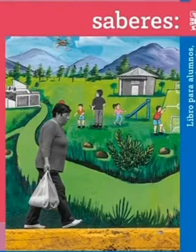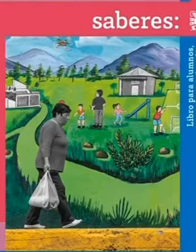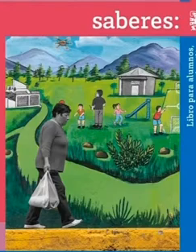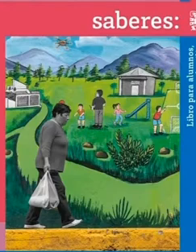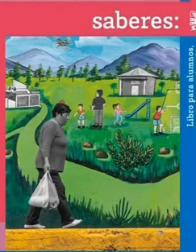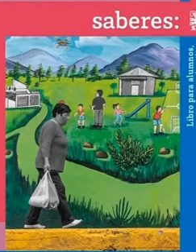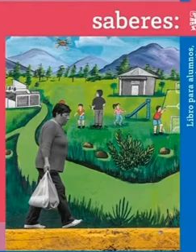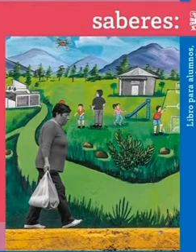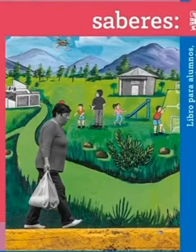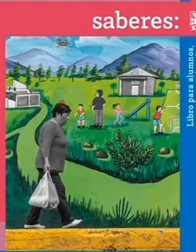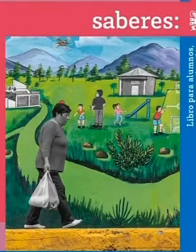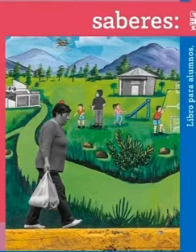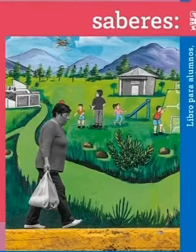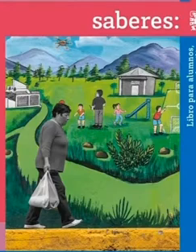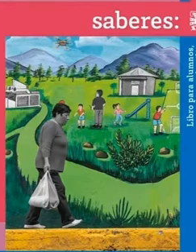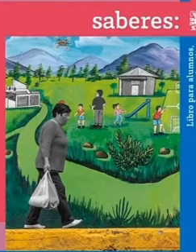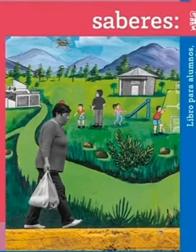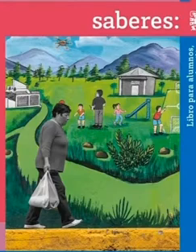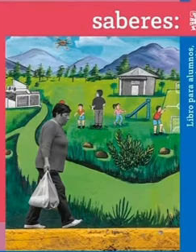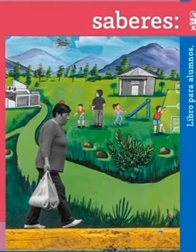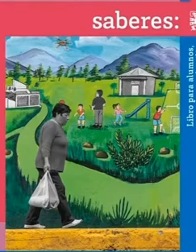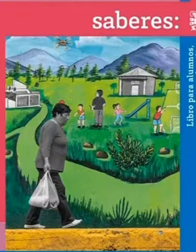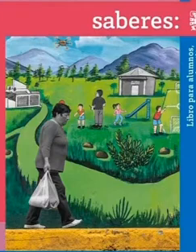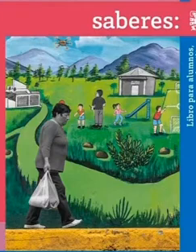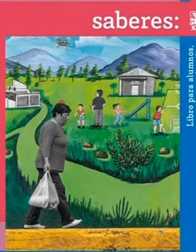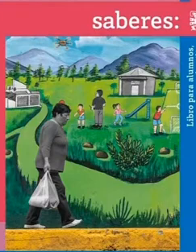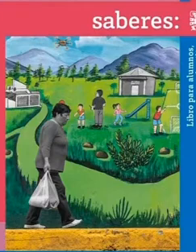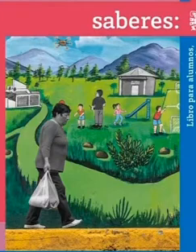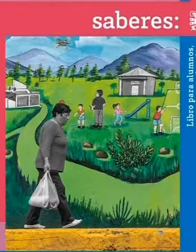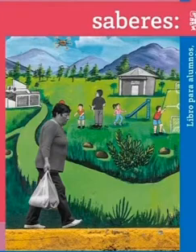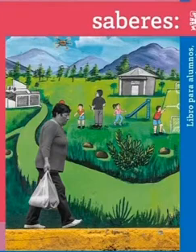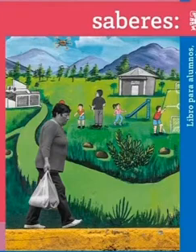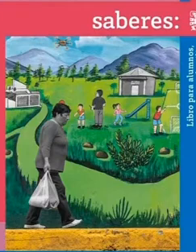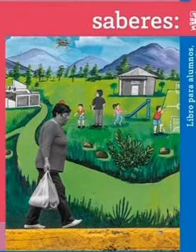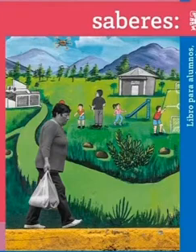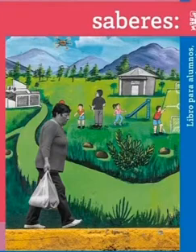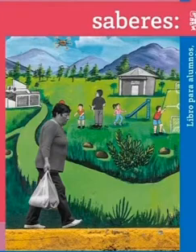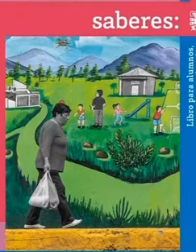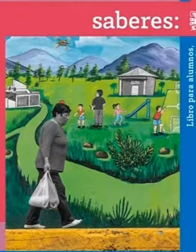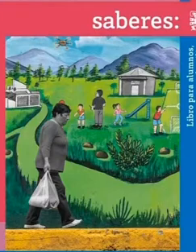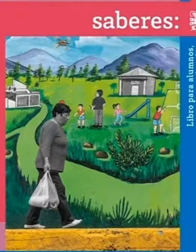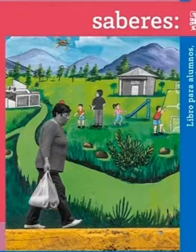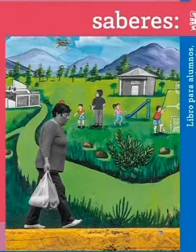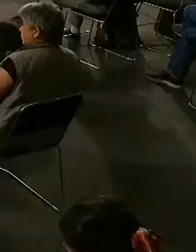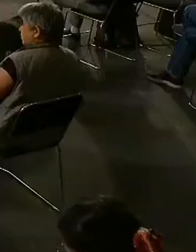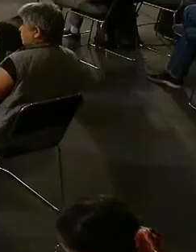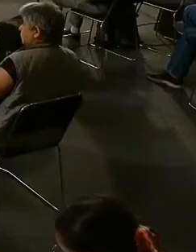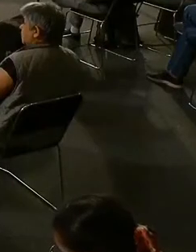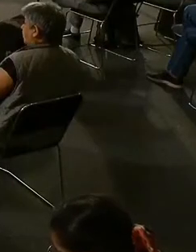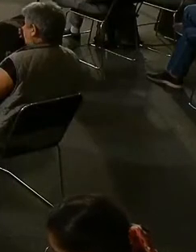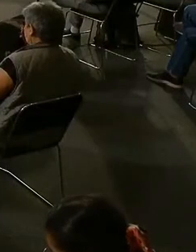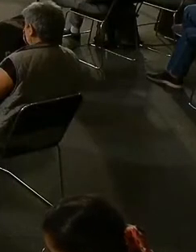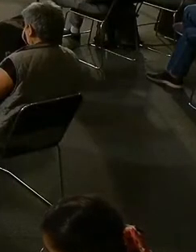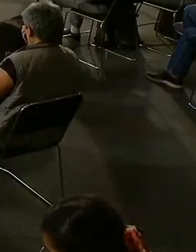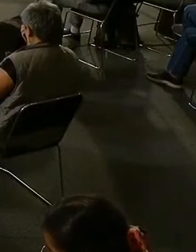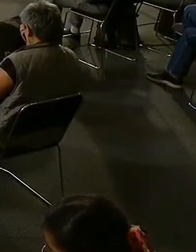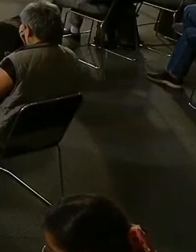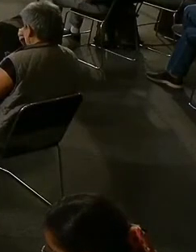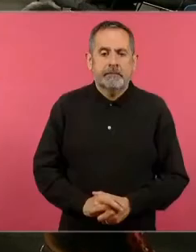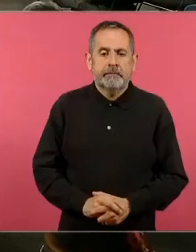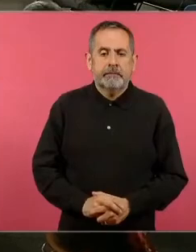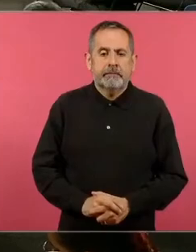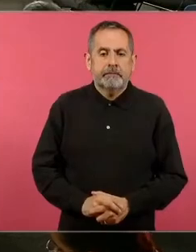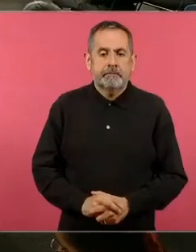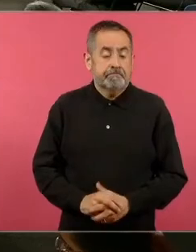darnos cuenta de que aquí estamos trabajando con el área disciplinar de matemáticas y que al final las